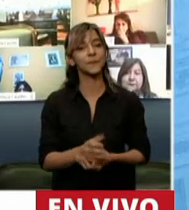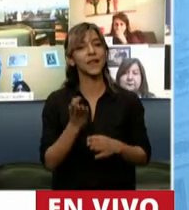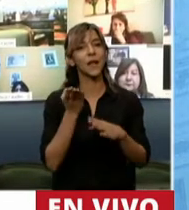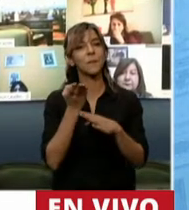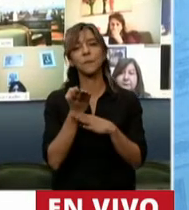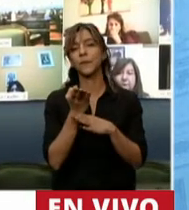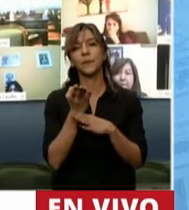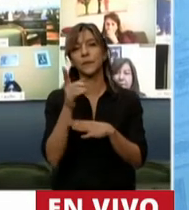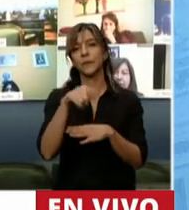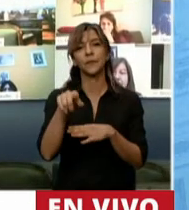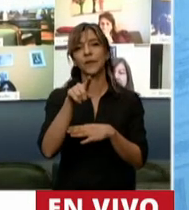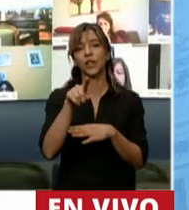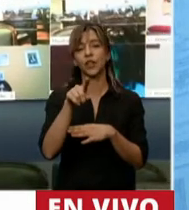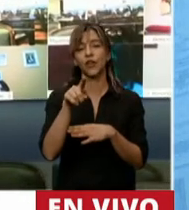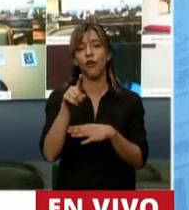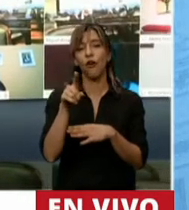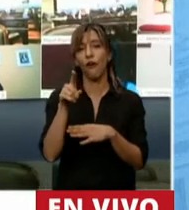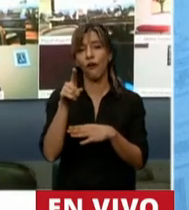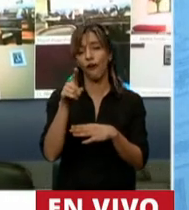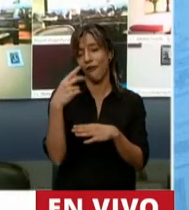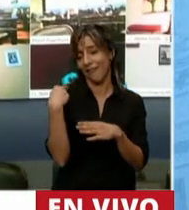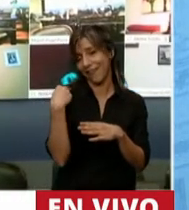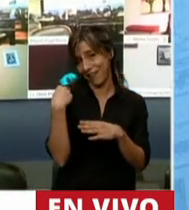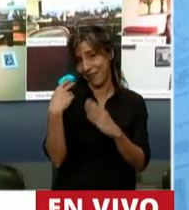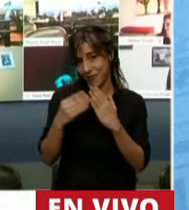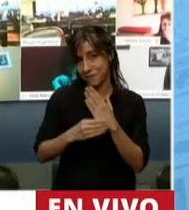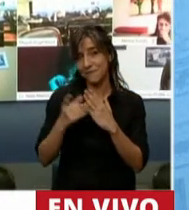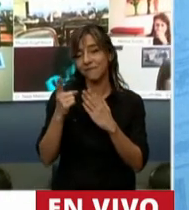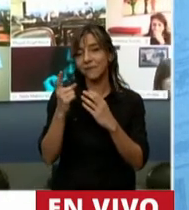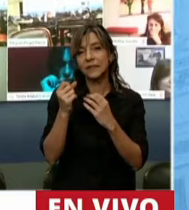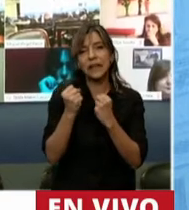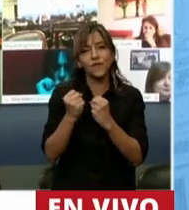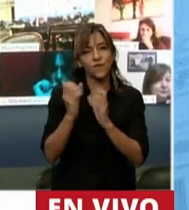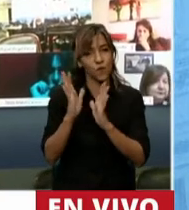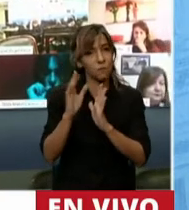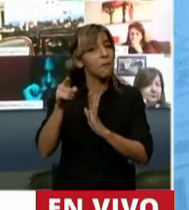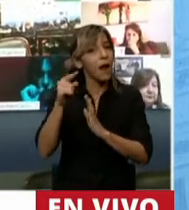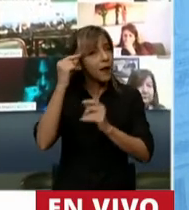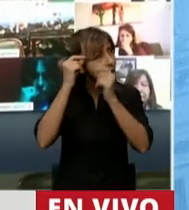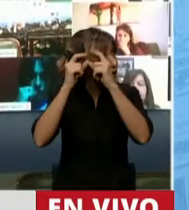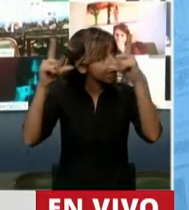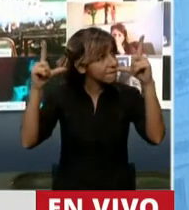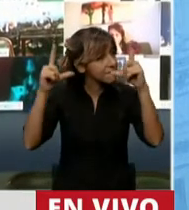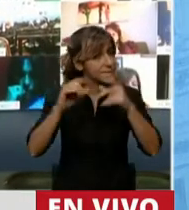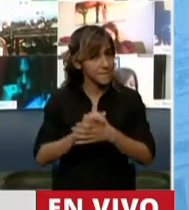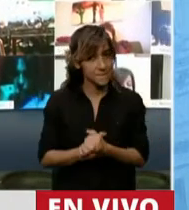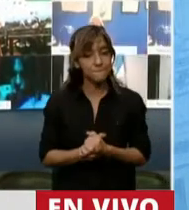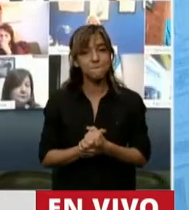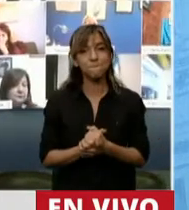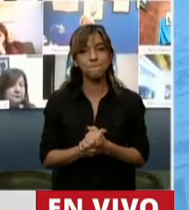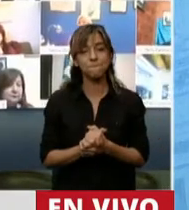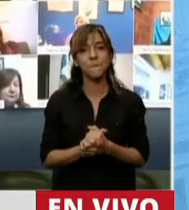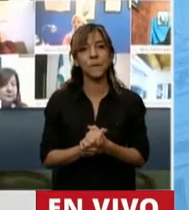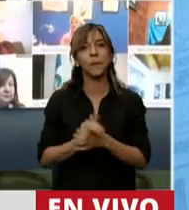imaginación, Jefe de Ministros. Y en primer lugar, lo quiero saludar